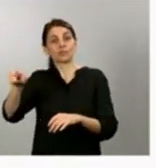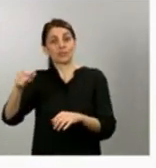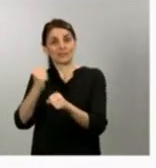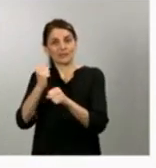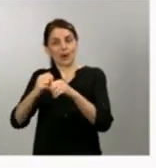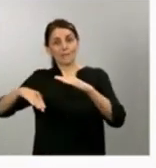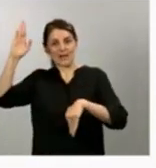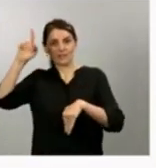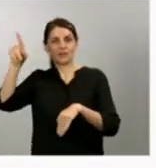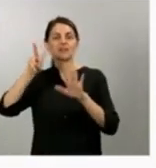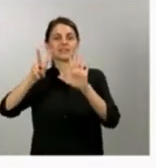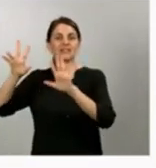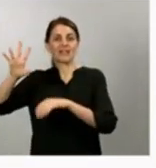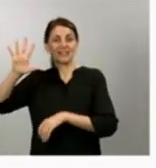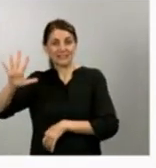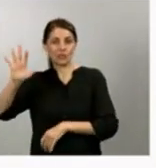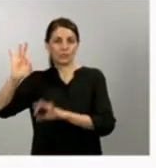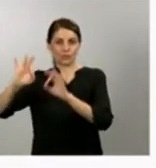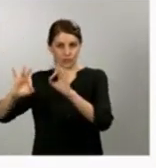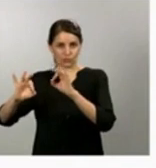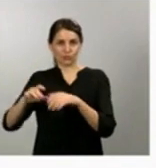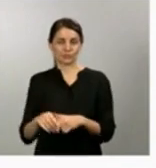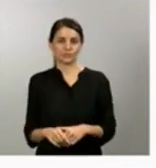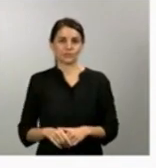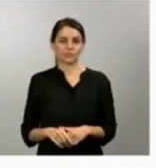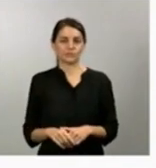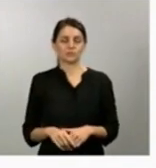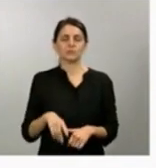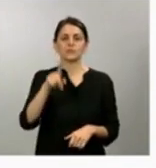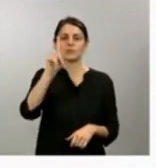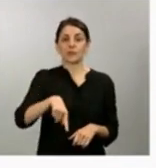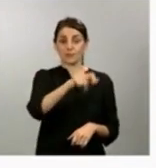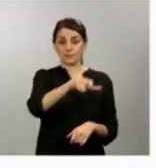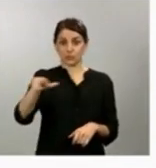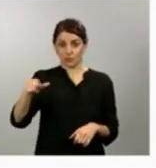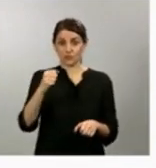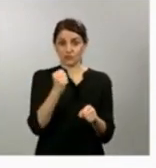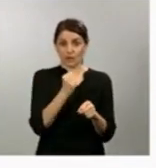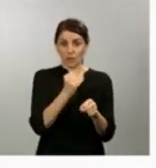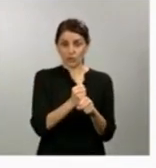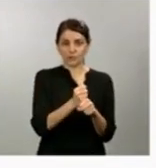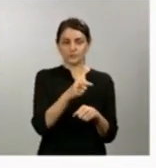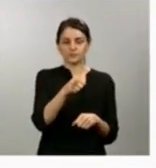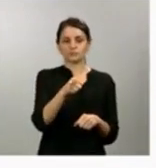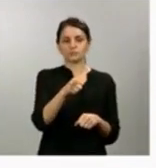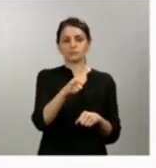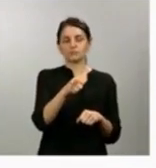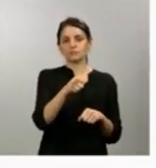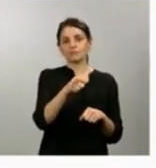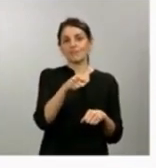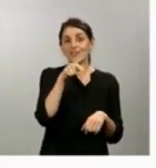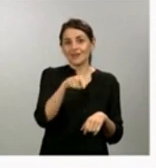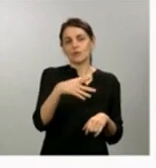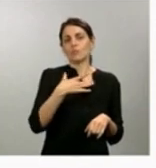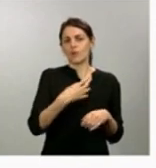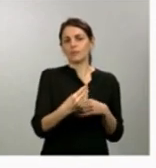Y los trabajadores, y esto es una medida del Ministerio de la Administración, podrán cobrar la prestación de desempleo aunque no hayan cotizado